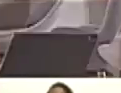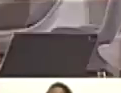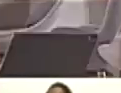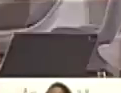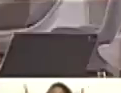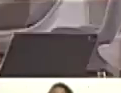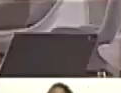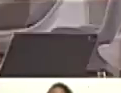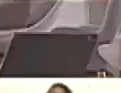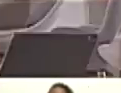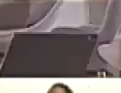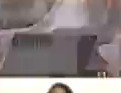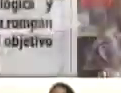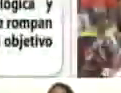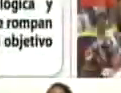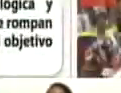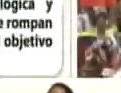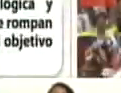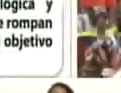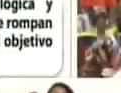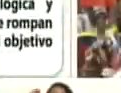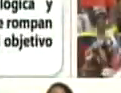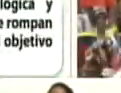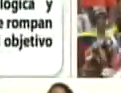consolidar los proyectos de patria grande,